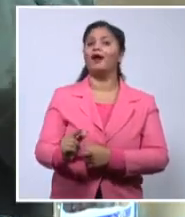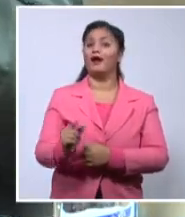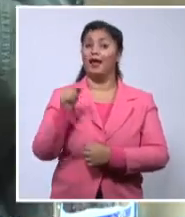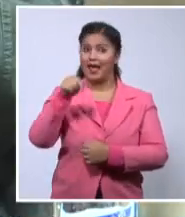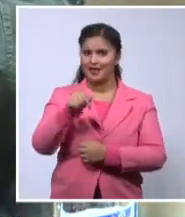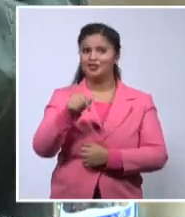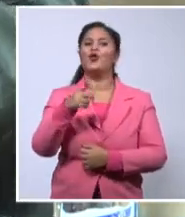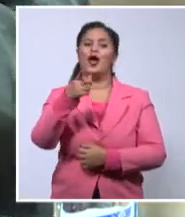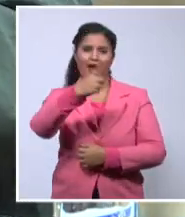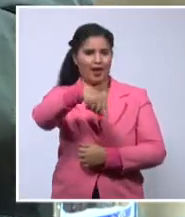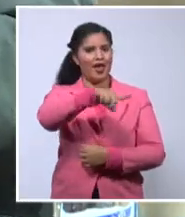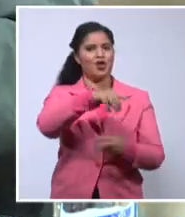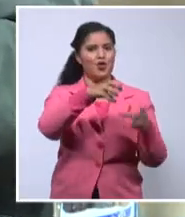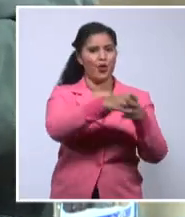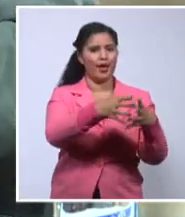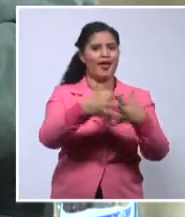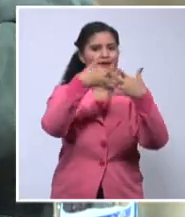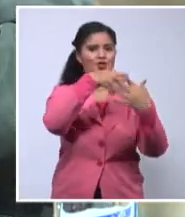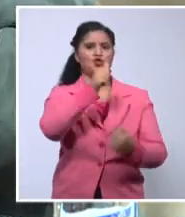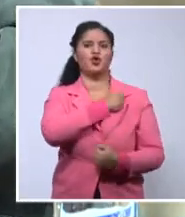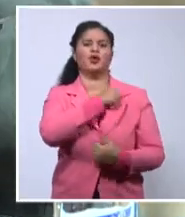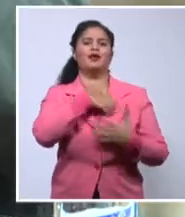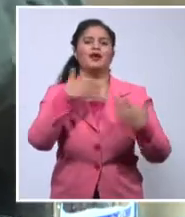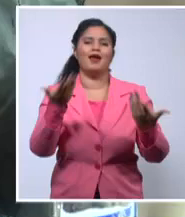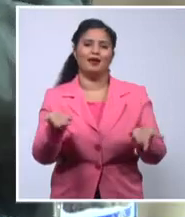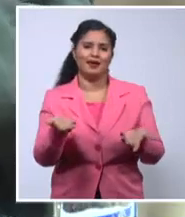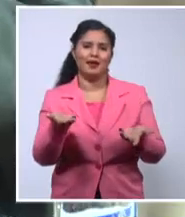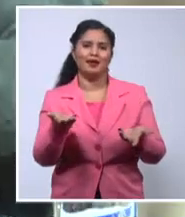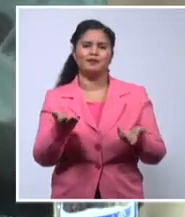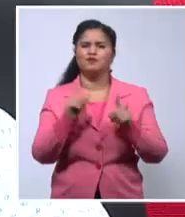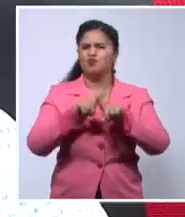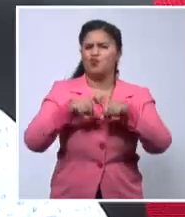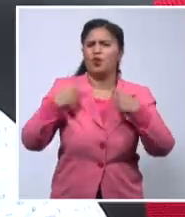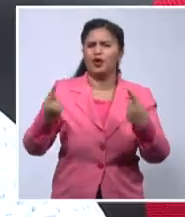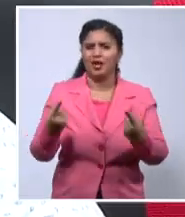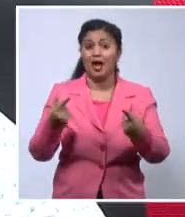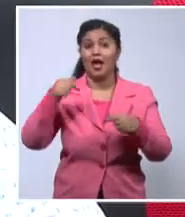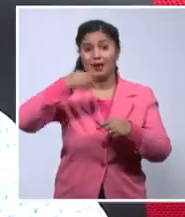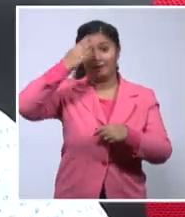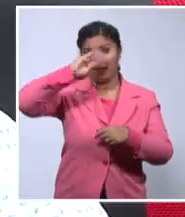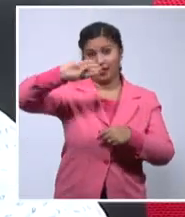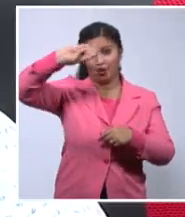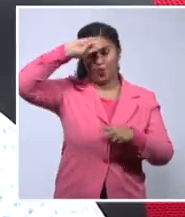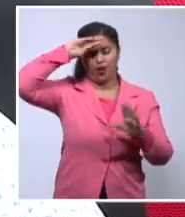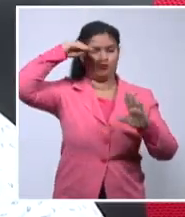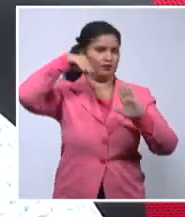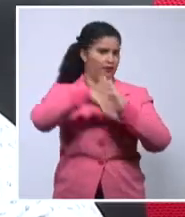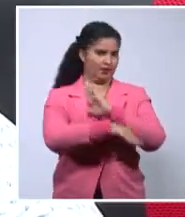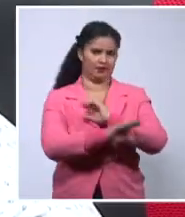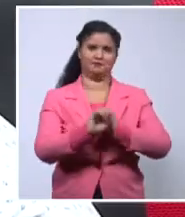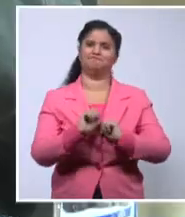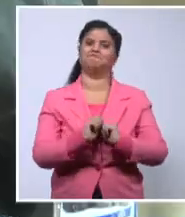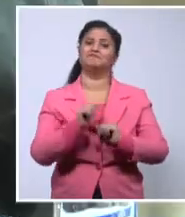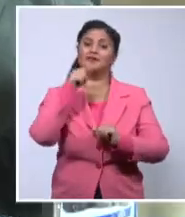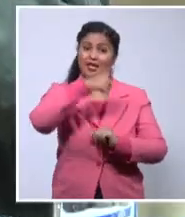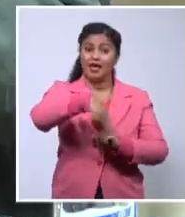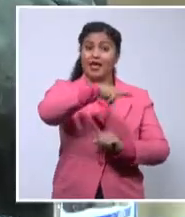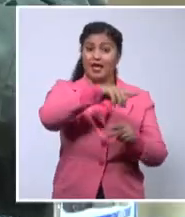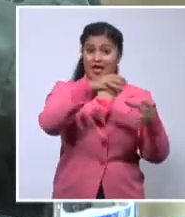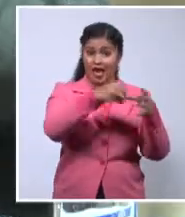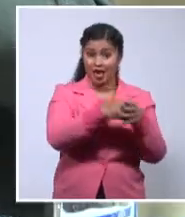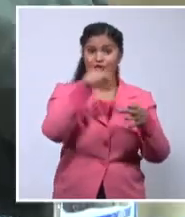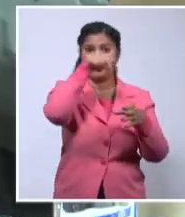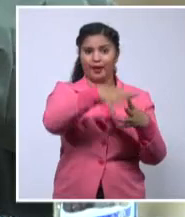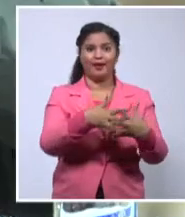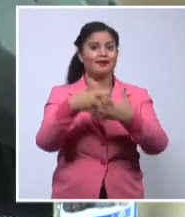Y inmediatamente viene lo que sigue, que es la intervención armada de los americanos. Si la revolución algún